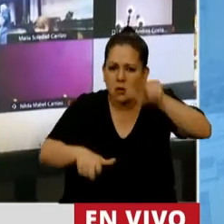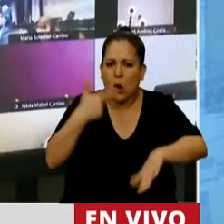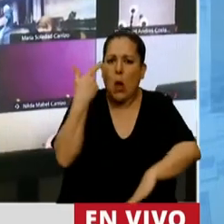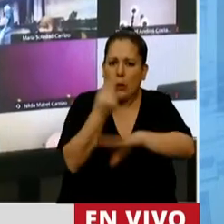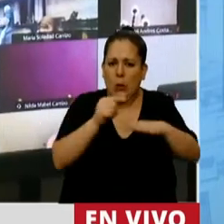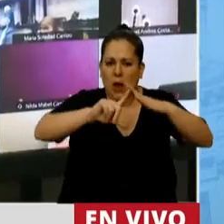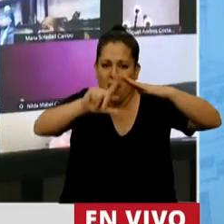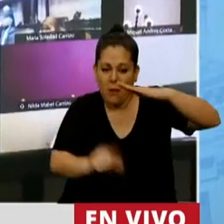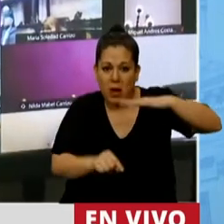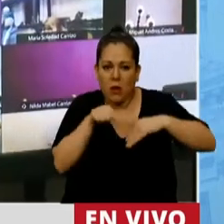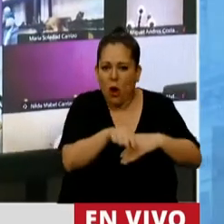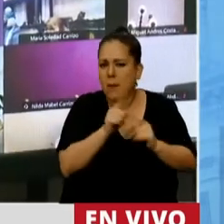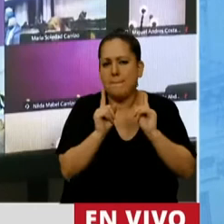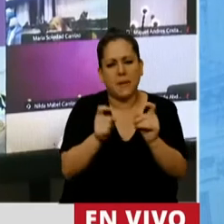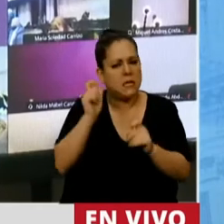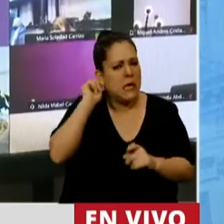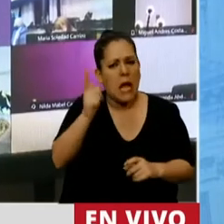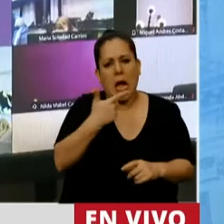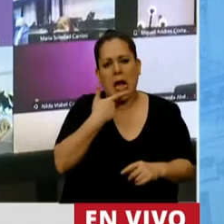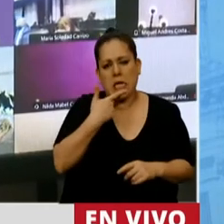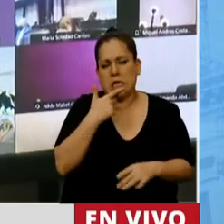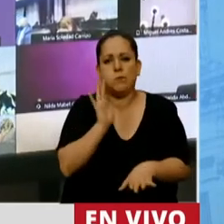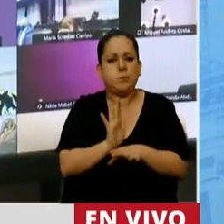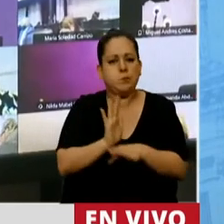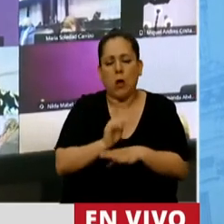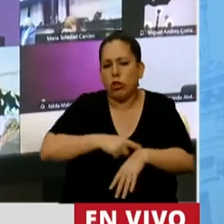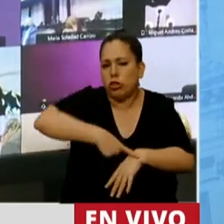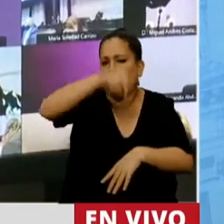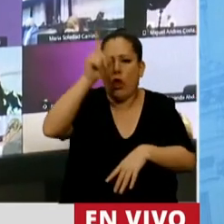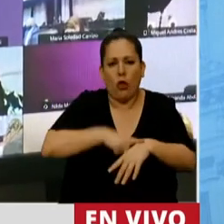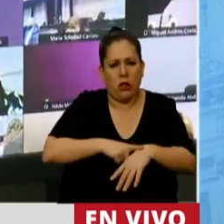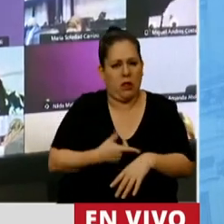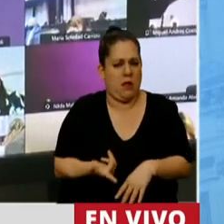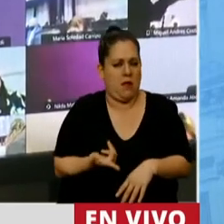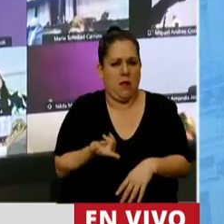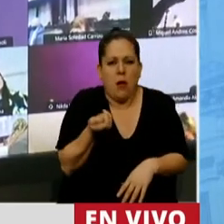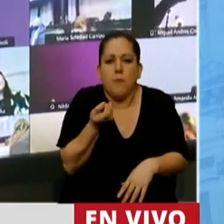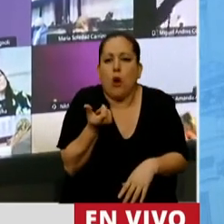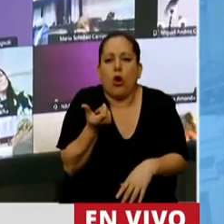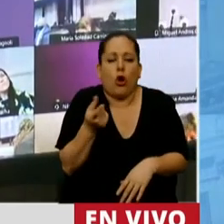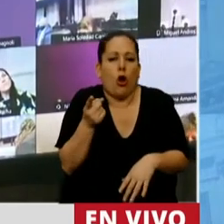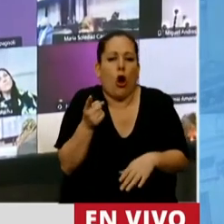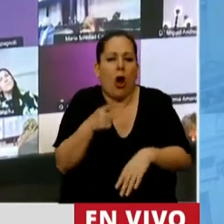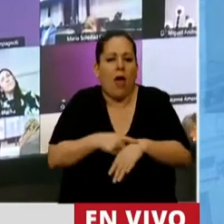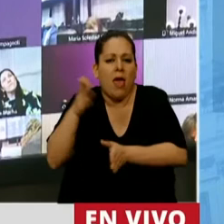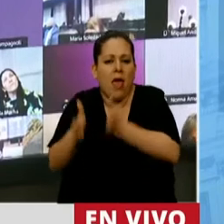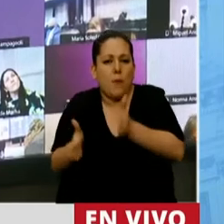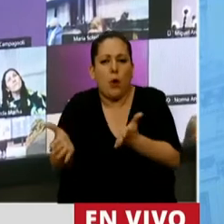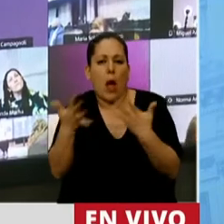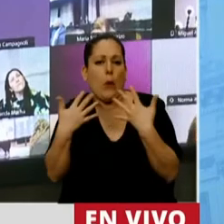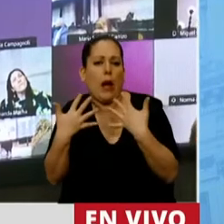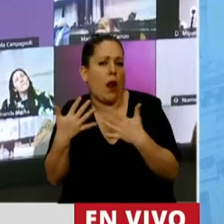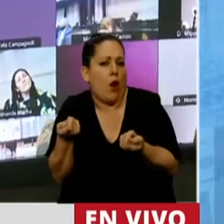la utilización del gas casi en forma permanente. Tenemos muy pocos meses de verano. Pero en esos